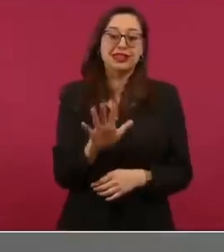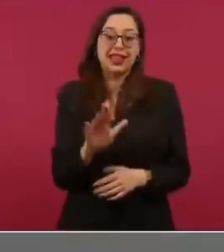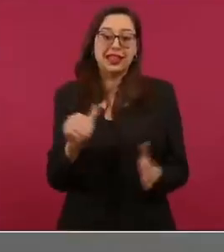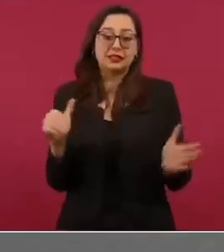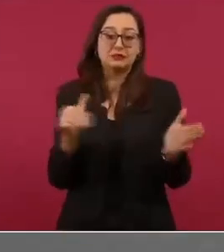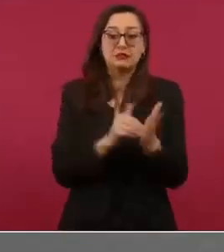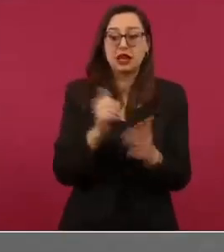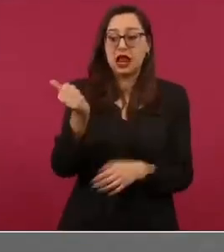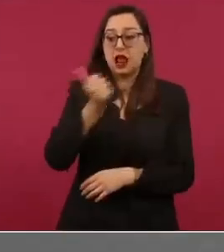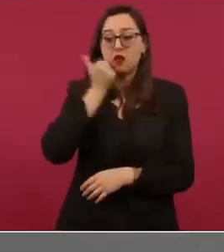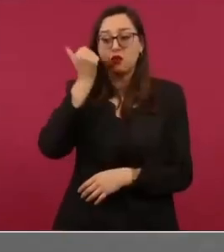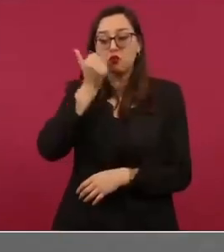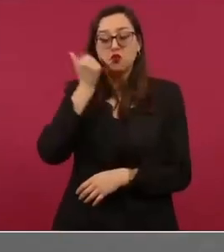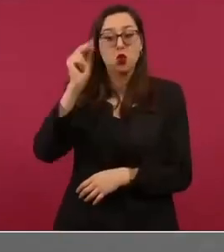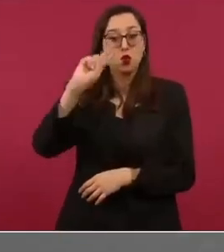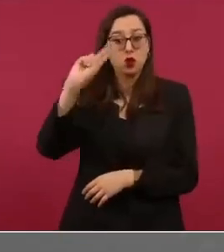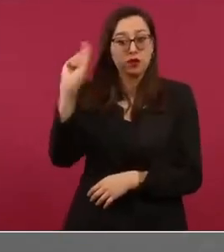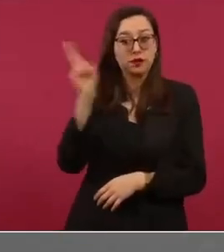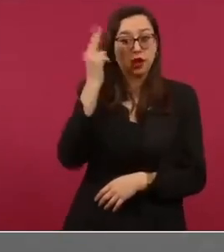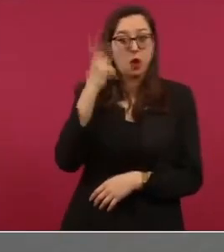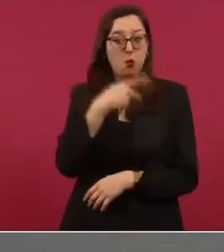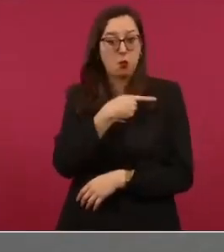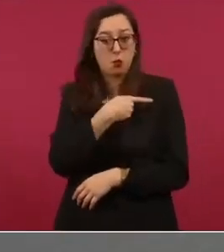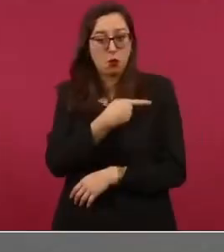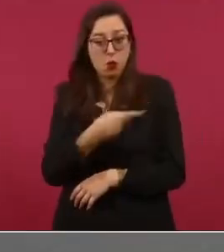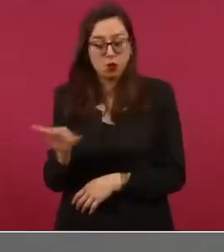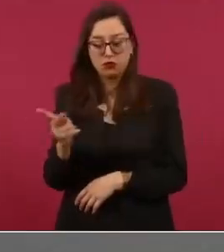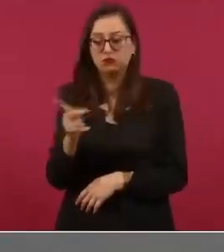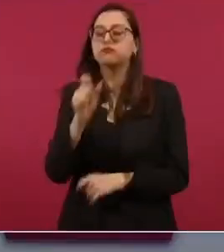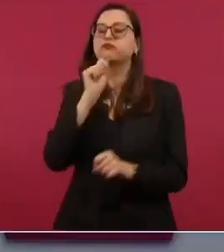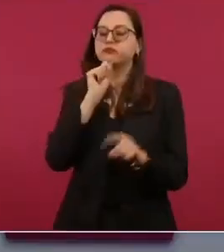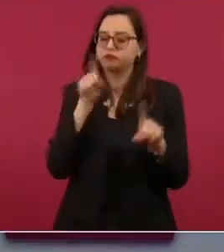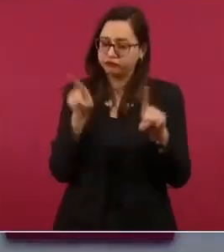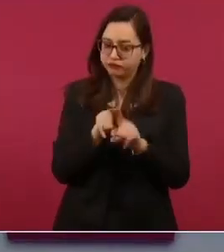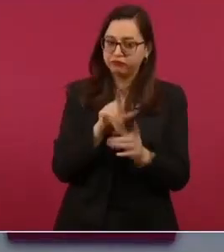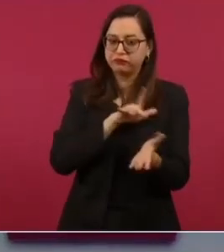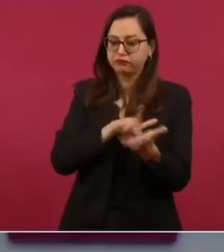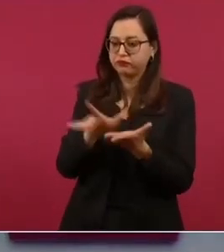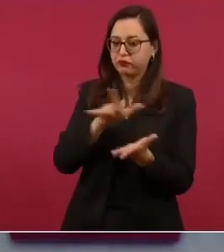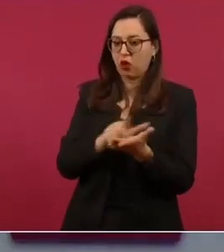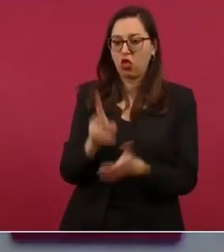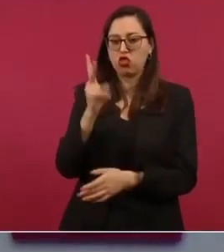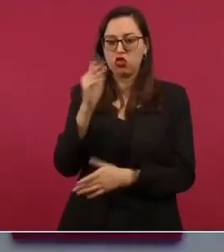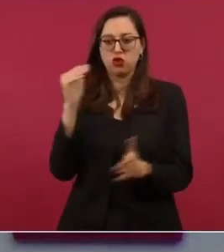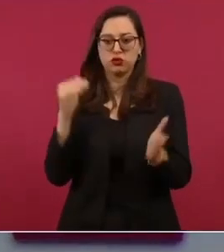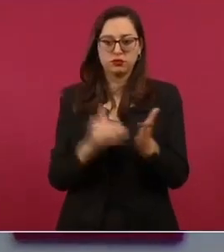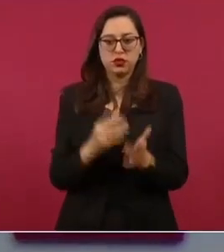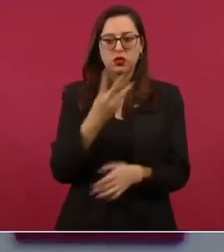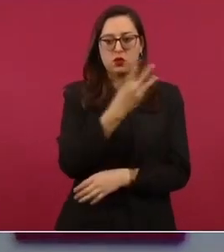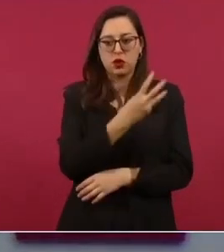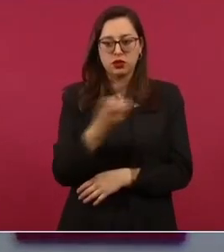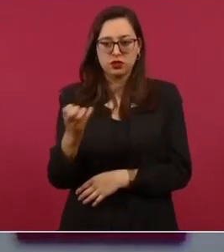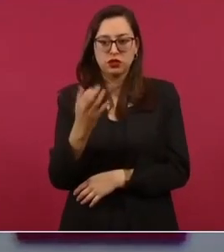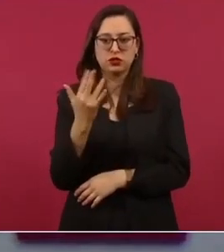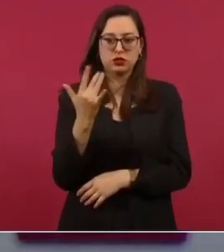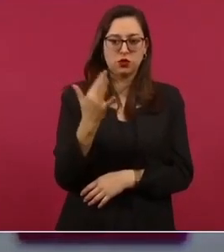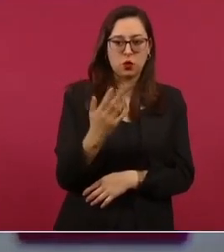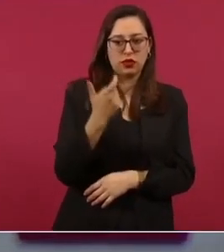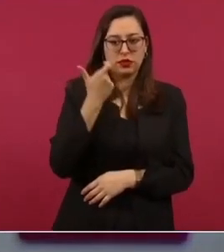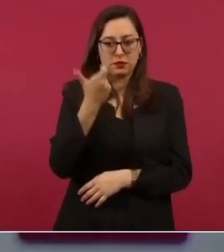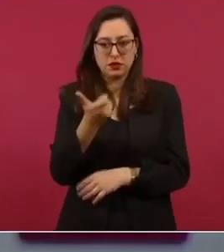de familias pobres se les apoya con dos mil cuatrocientos cincuenta pesos